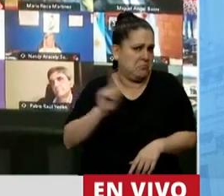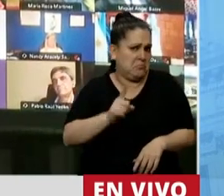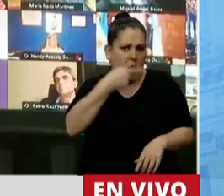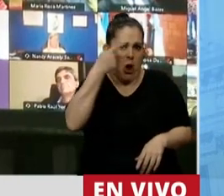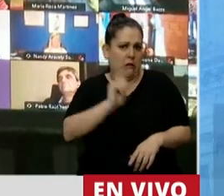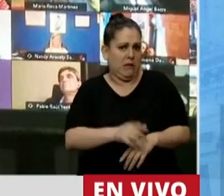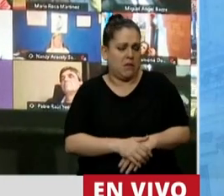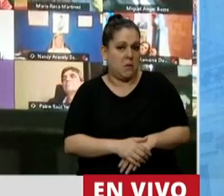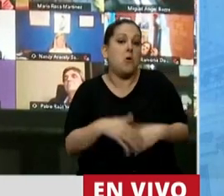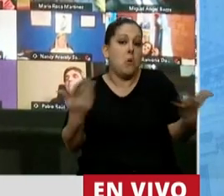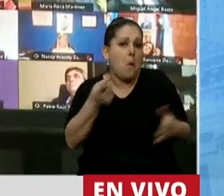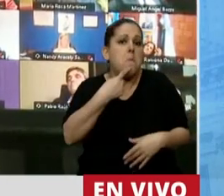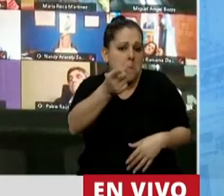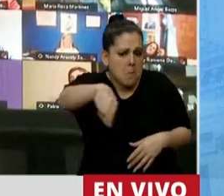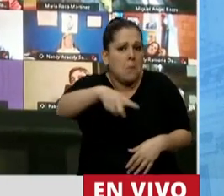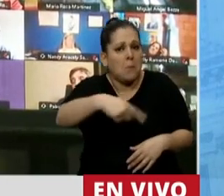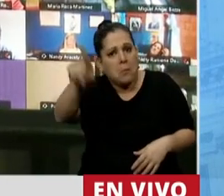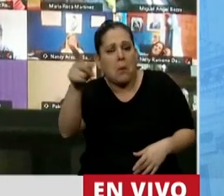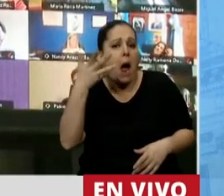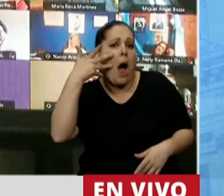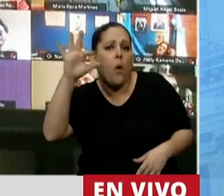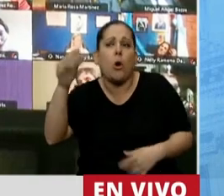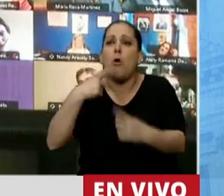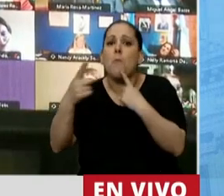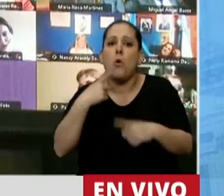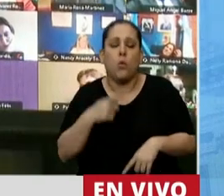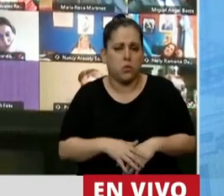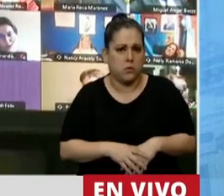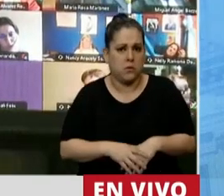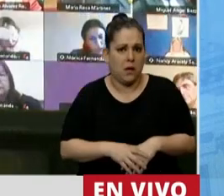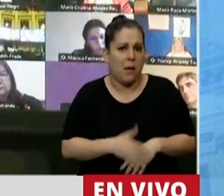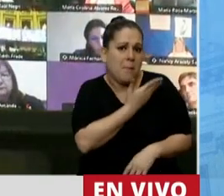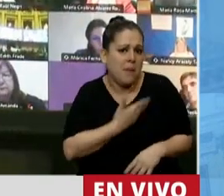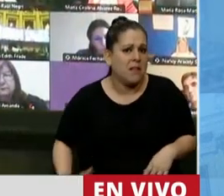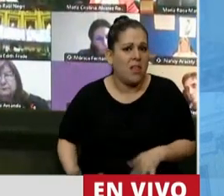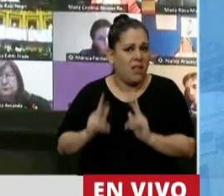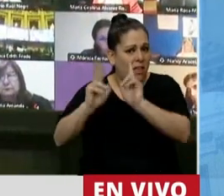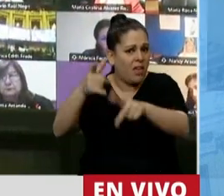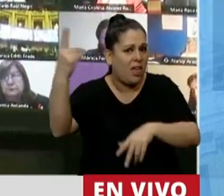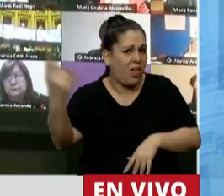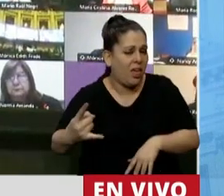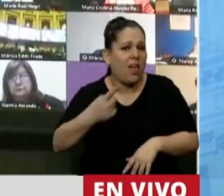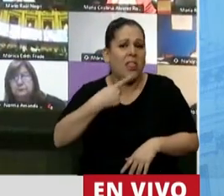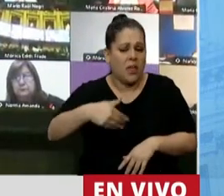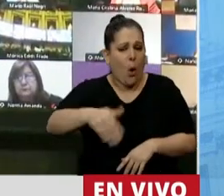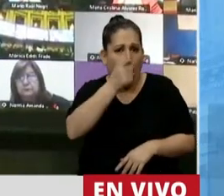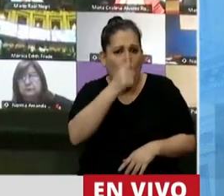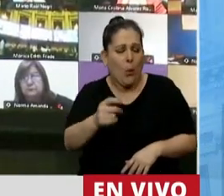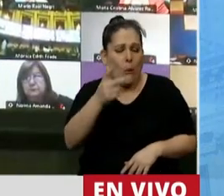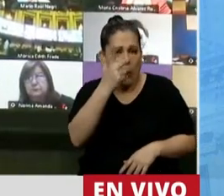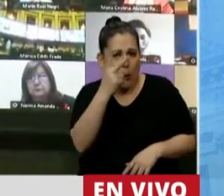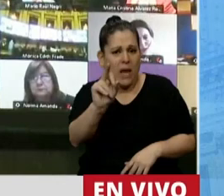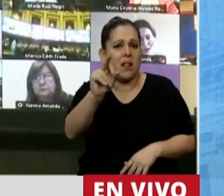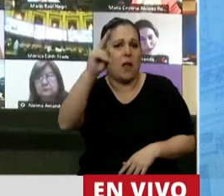pregúntenle a los abuelos que el presidente les mintió diciéndole que le iba a dar el 20% de